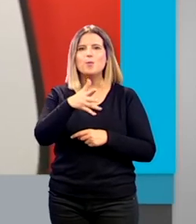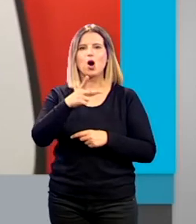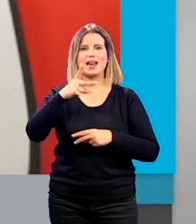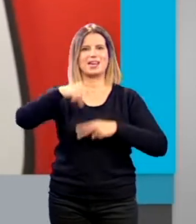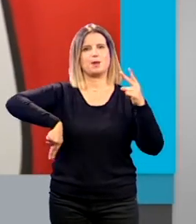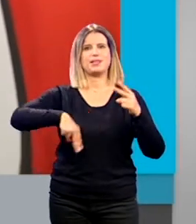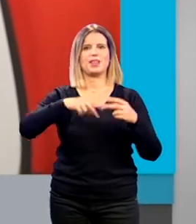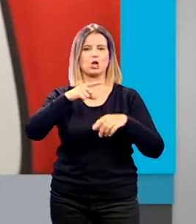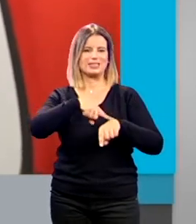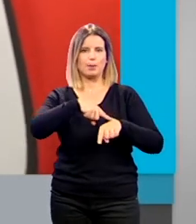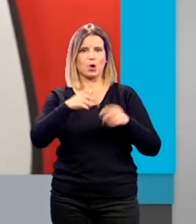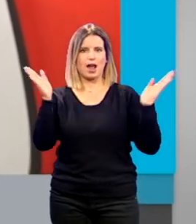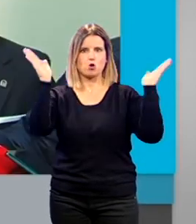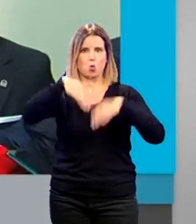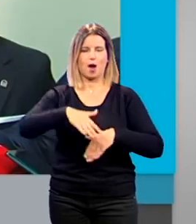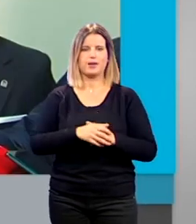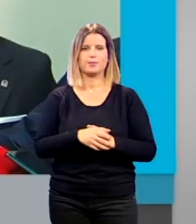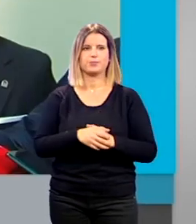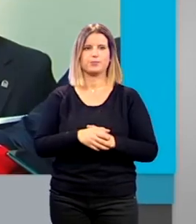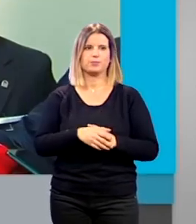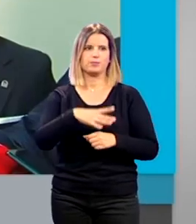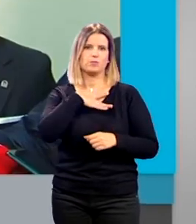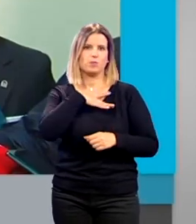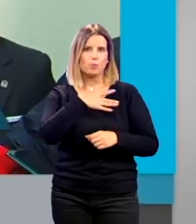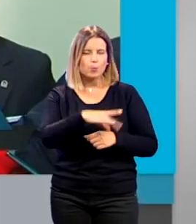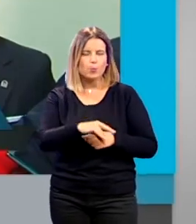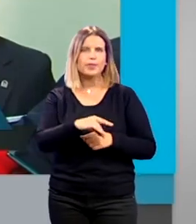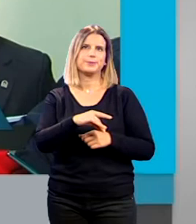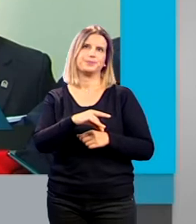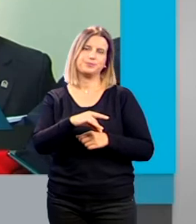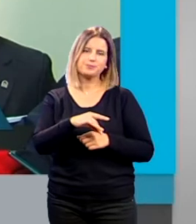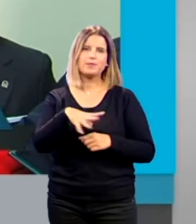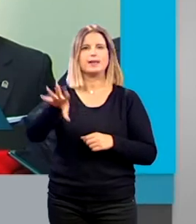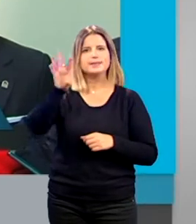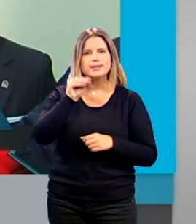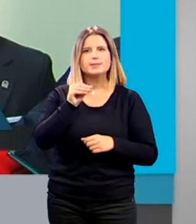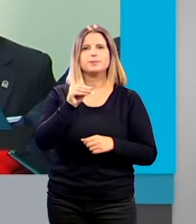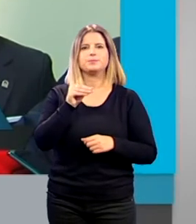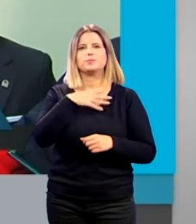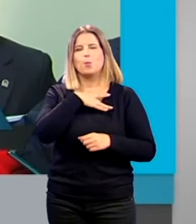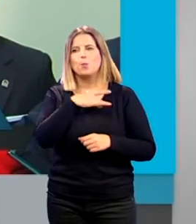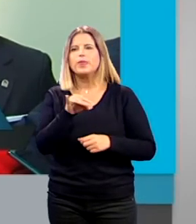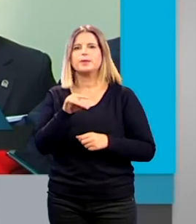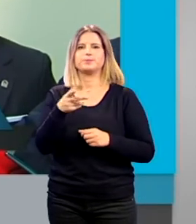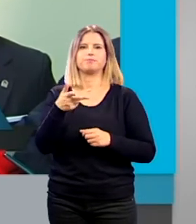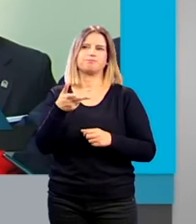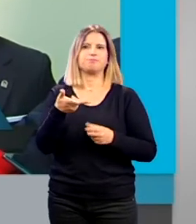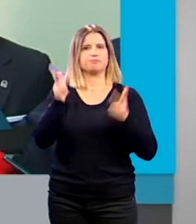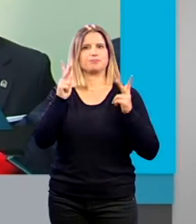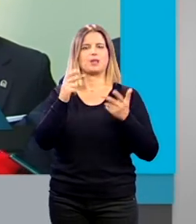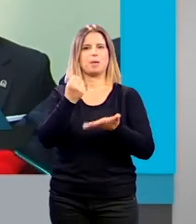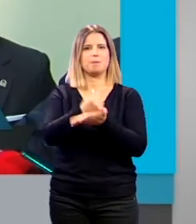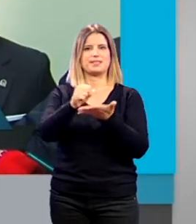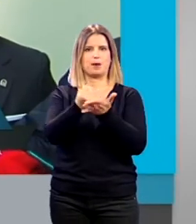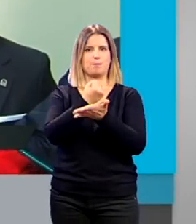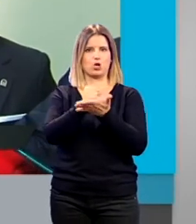temporal de su vigencia Después de entender que era justificado que era proporcional y que se podía dar vía libre a ese pasaporte COVID para